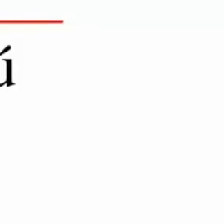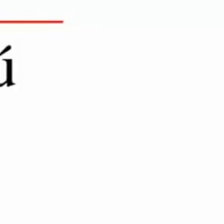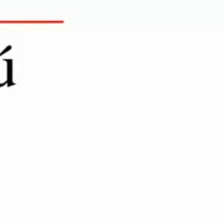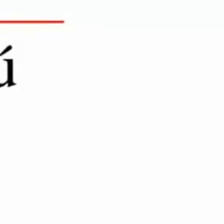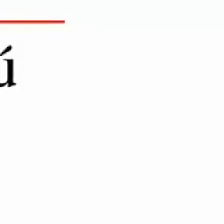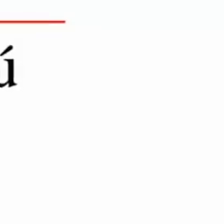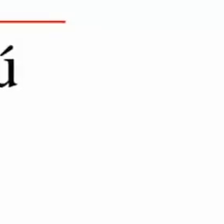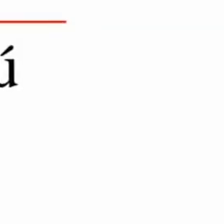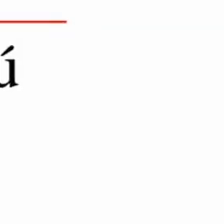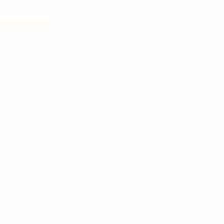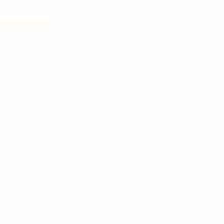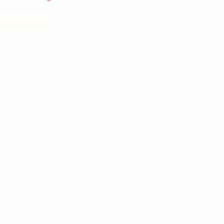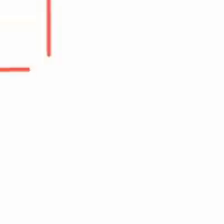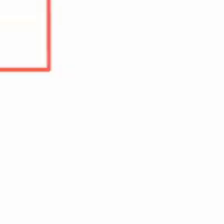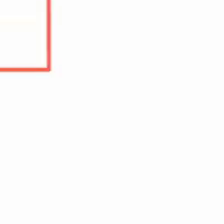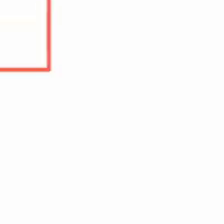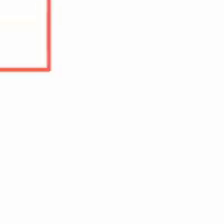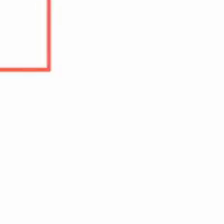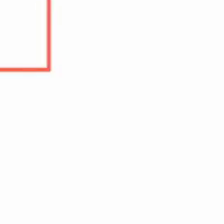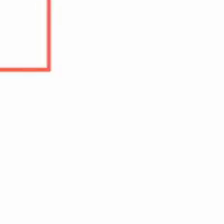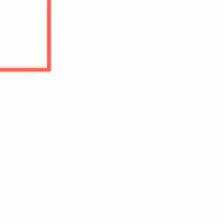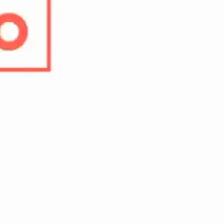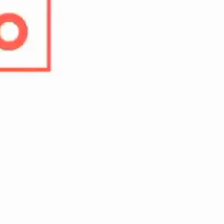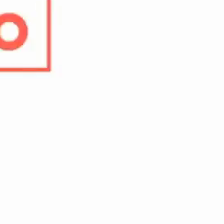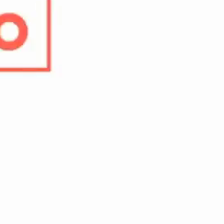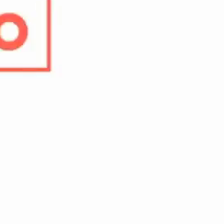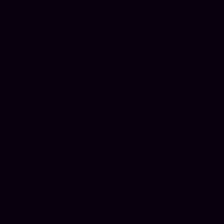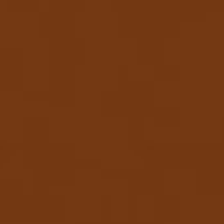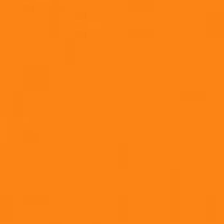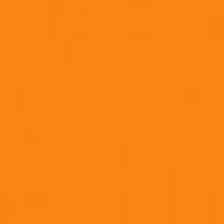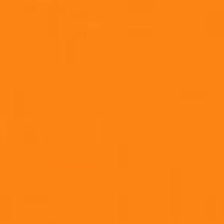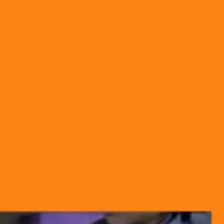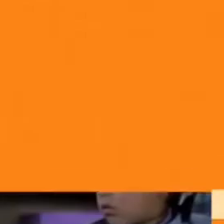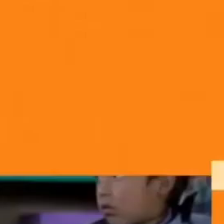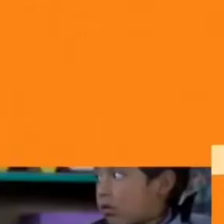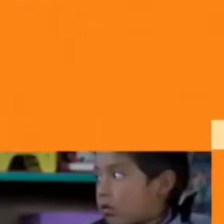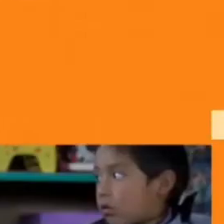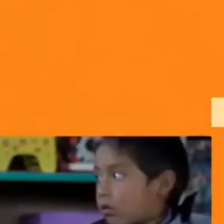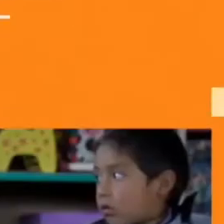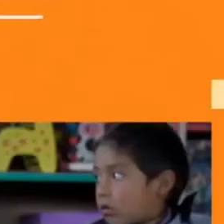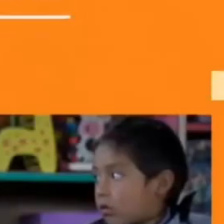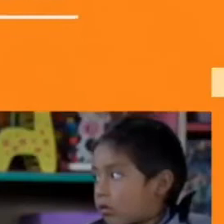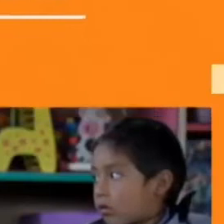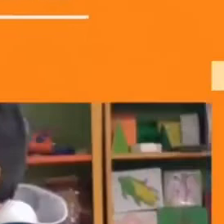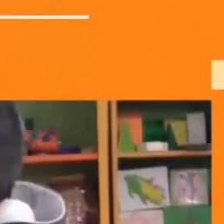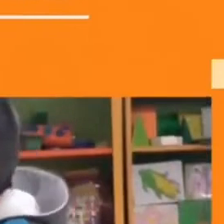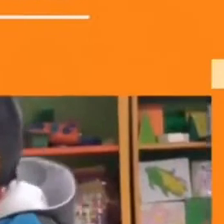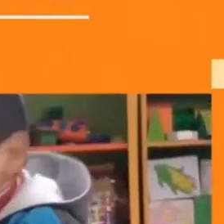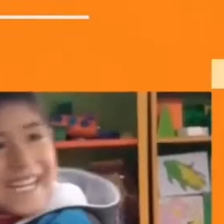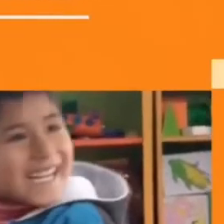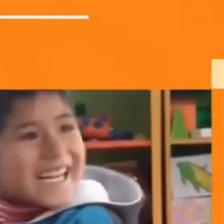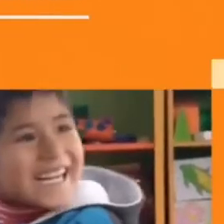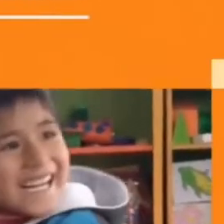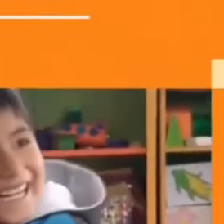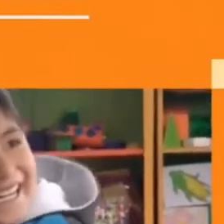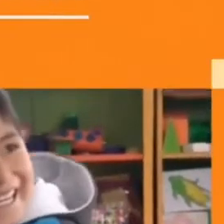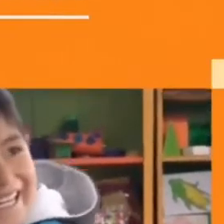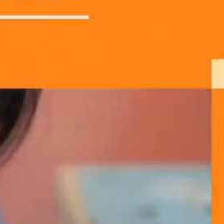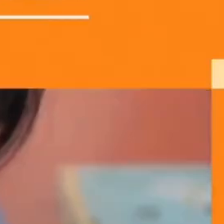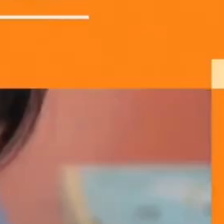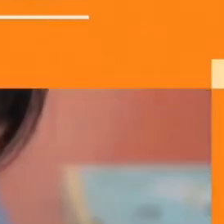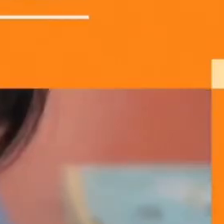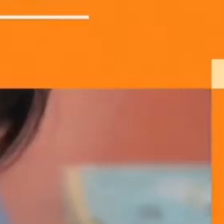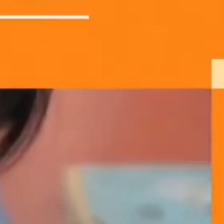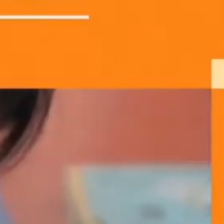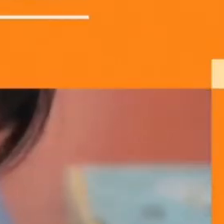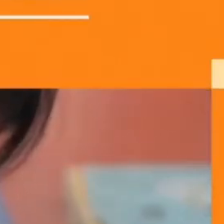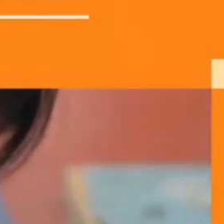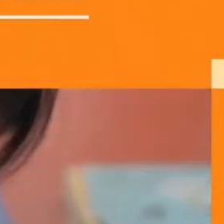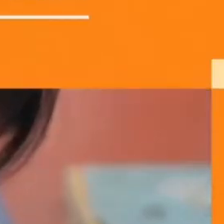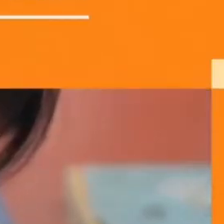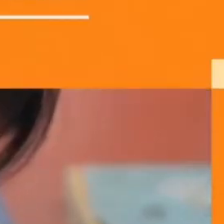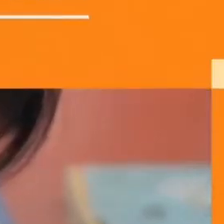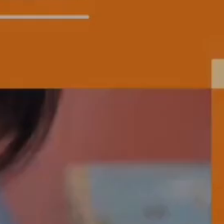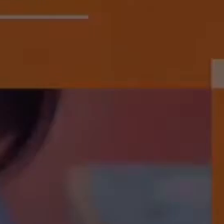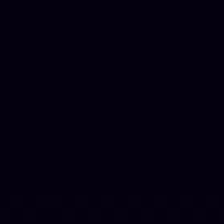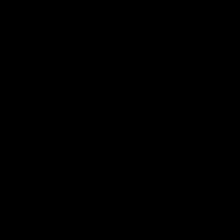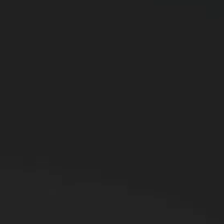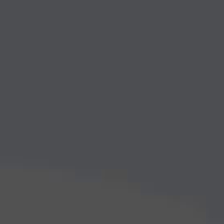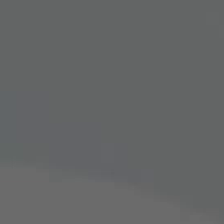Gobierno del Perú. El Perú primero. Estamos viendo Aprendo en Casa. Secundaria.